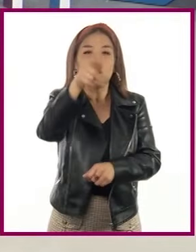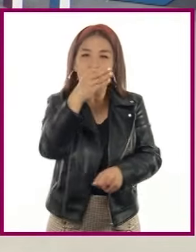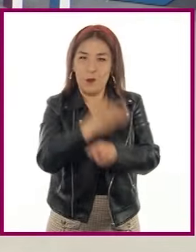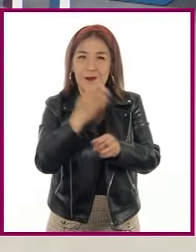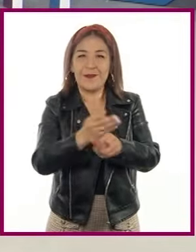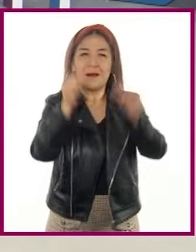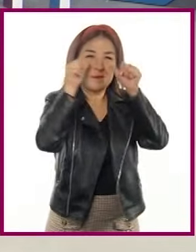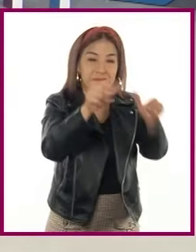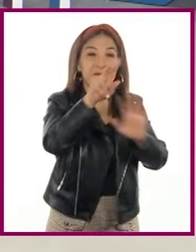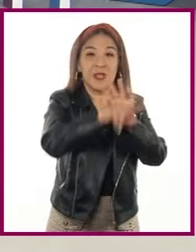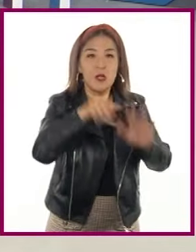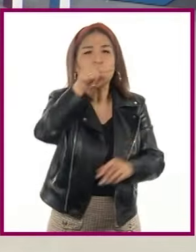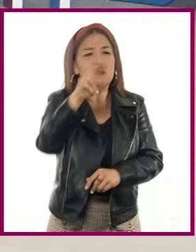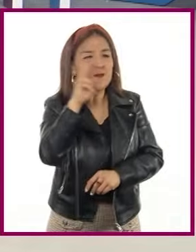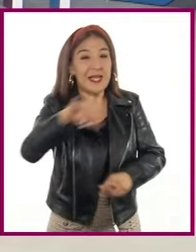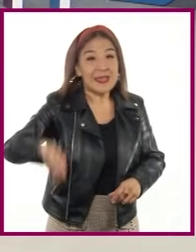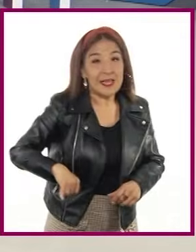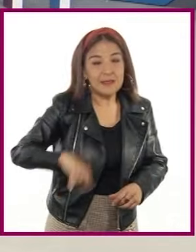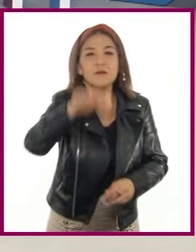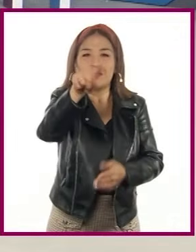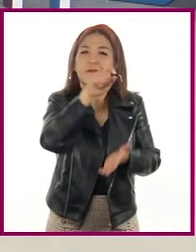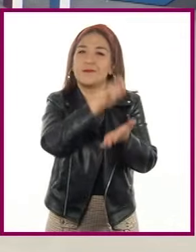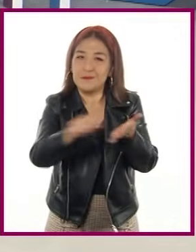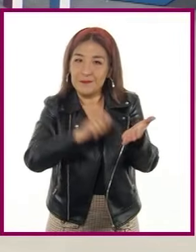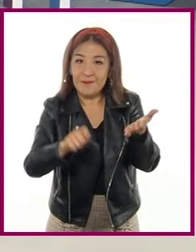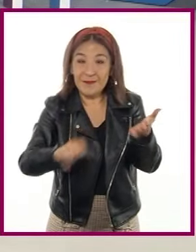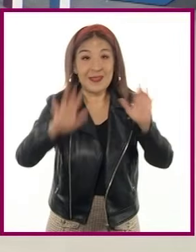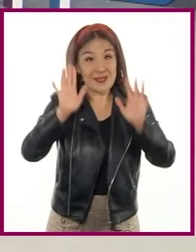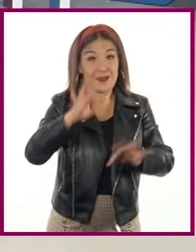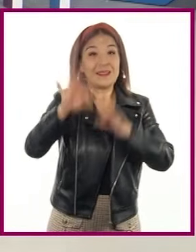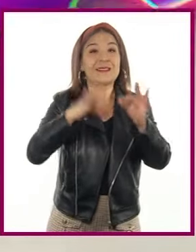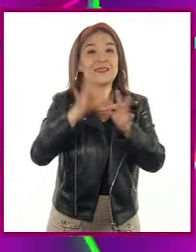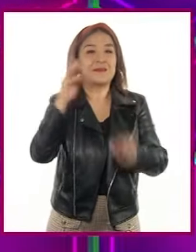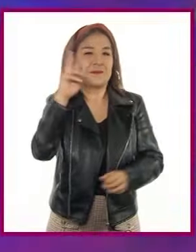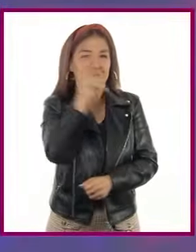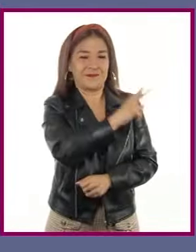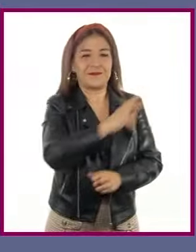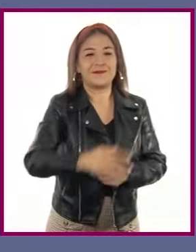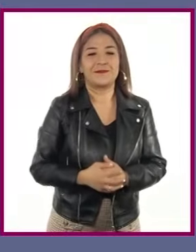y anoten lo que consideren pertinente. ¿Listos? ¡Corre video!